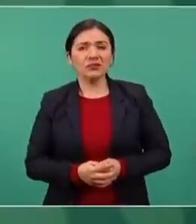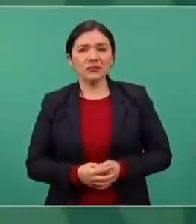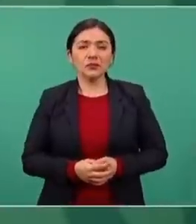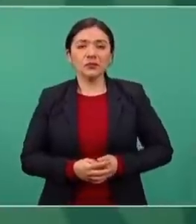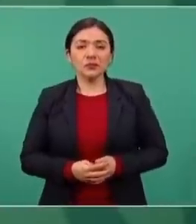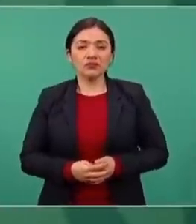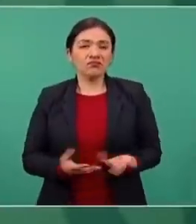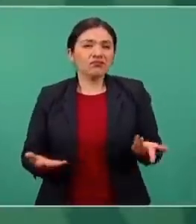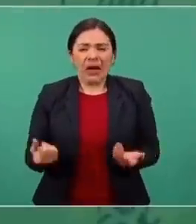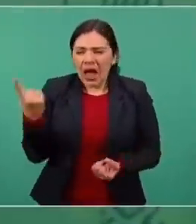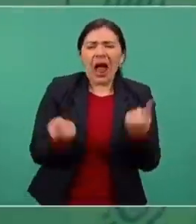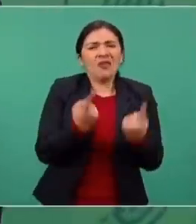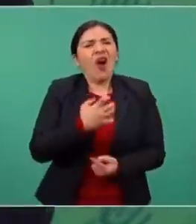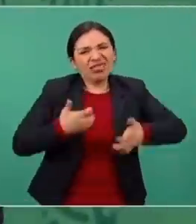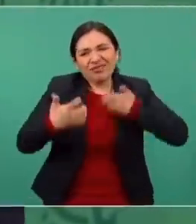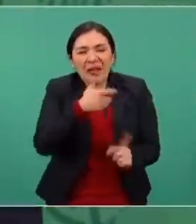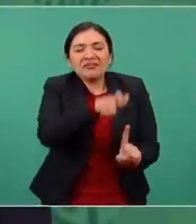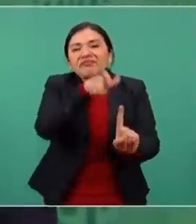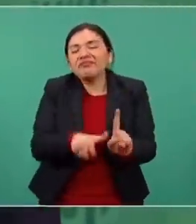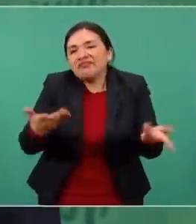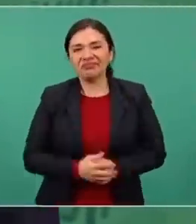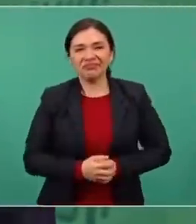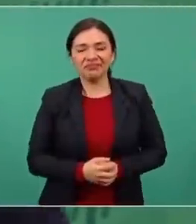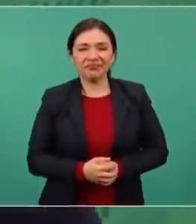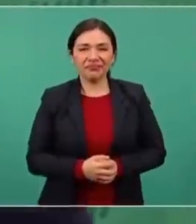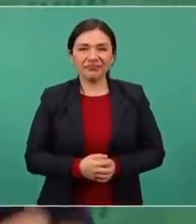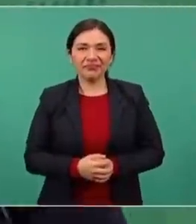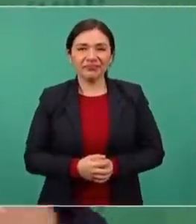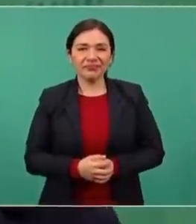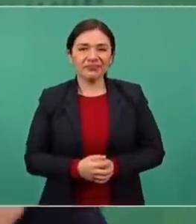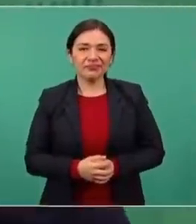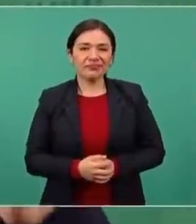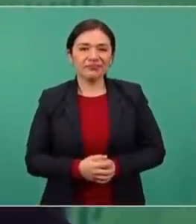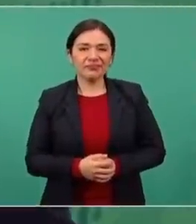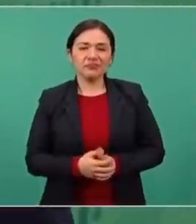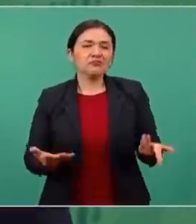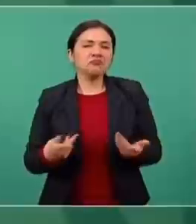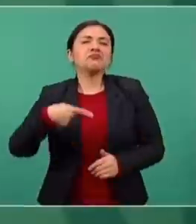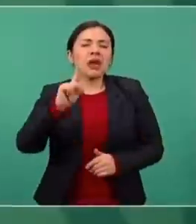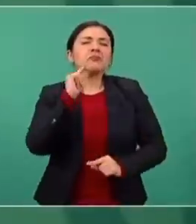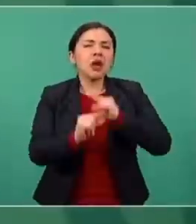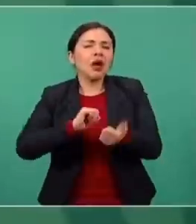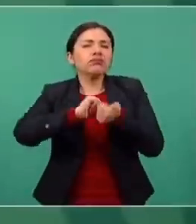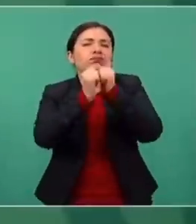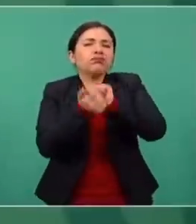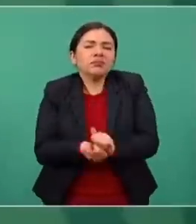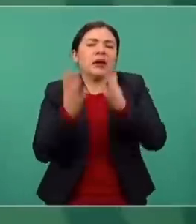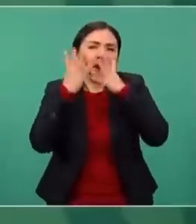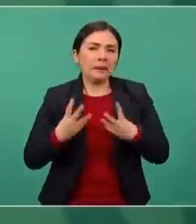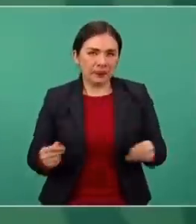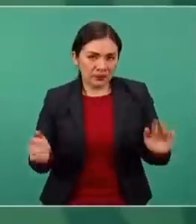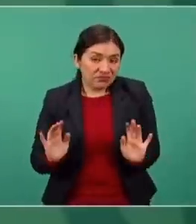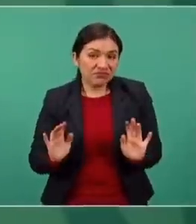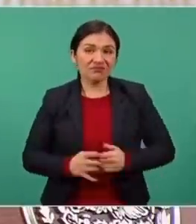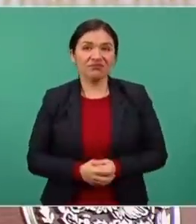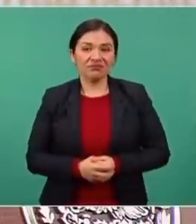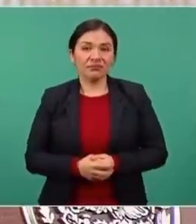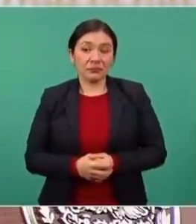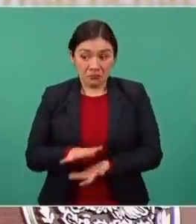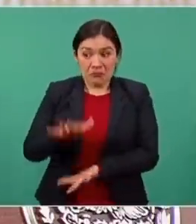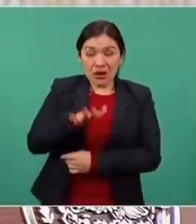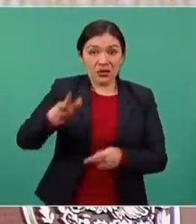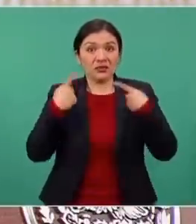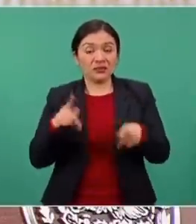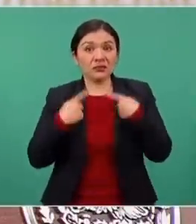muy pocos. Y eso es porque son corajudos. Pero ahí se les va a quitando y la